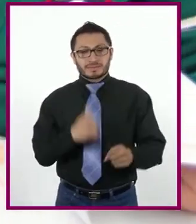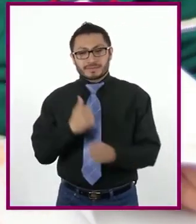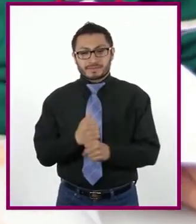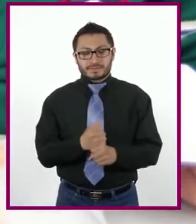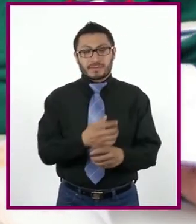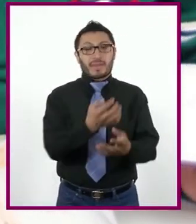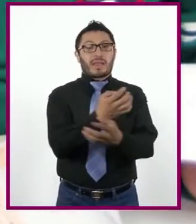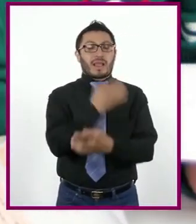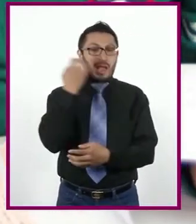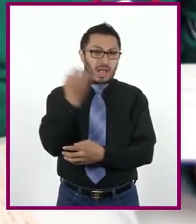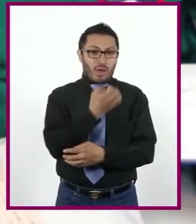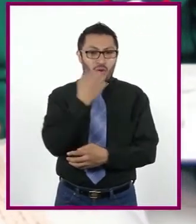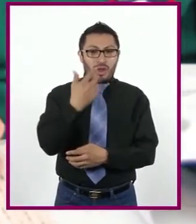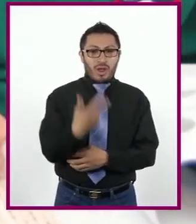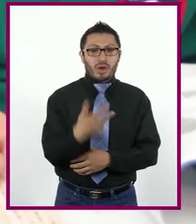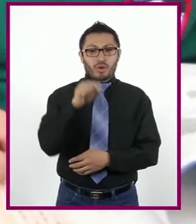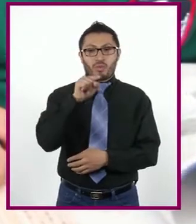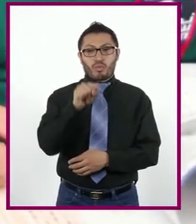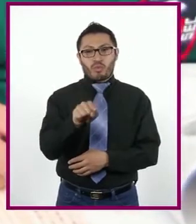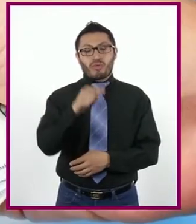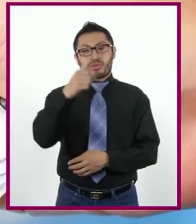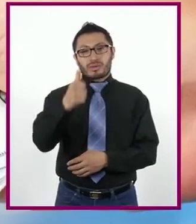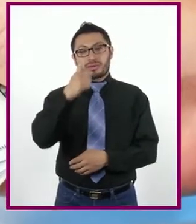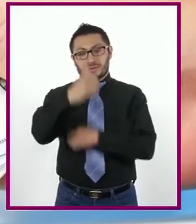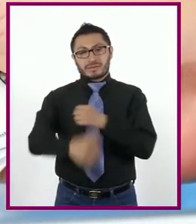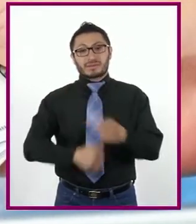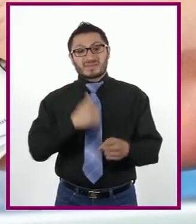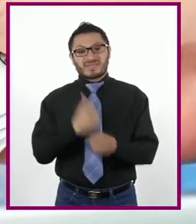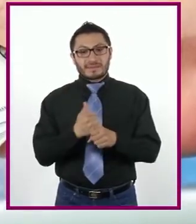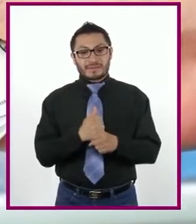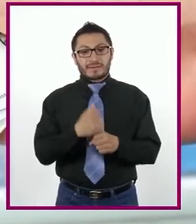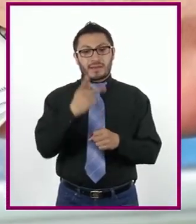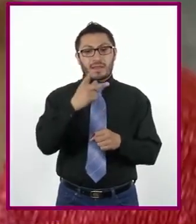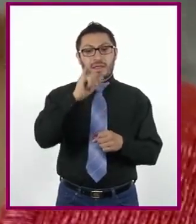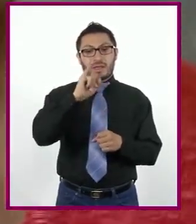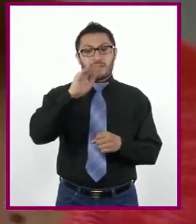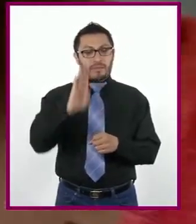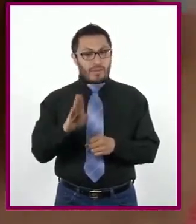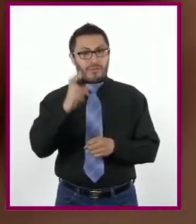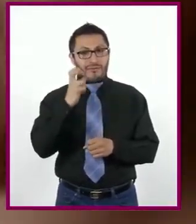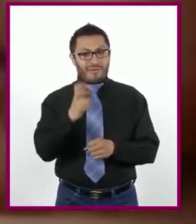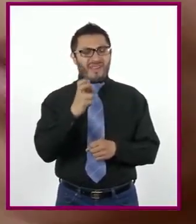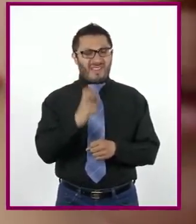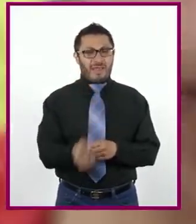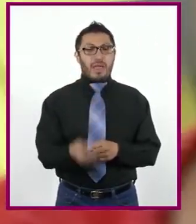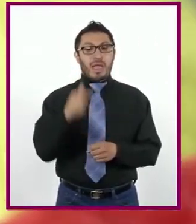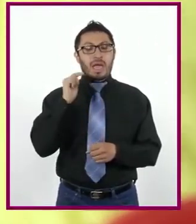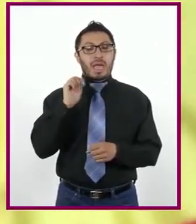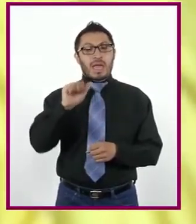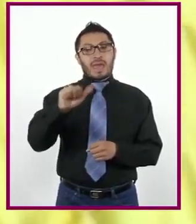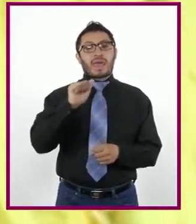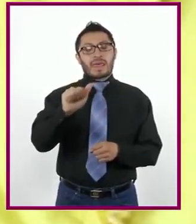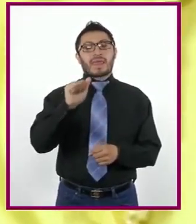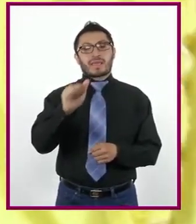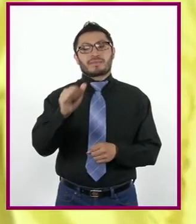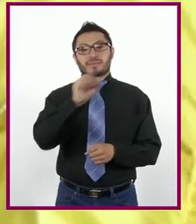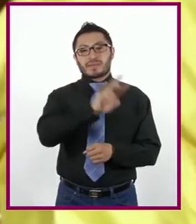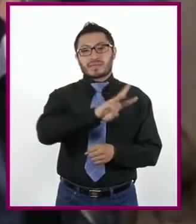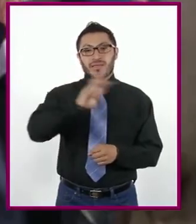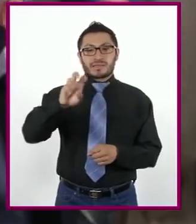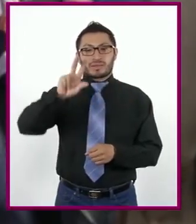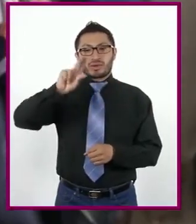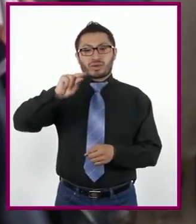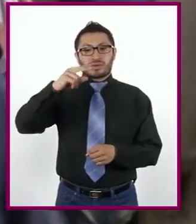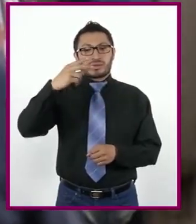Escolaridad de 8.6 años. Y el PIB per cápita es de 16.383